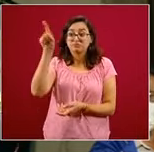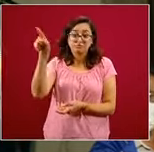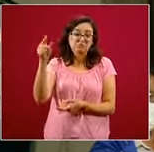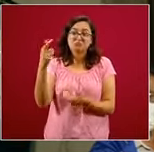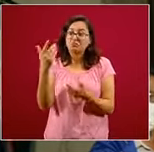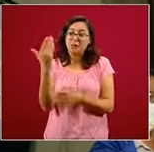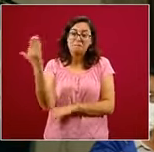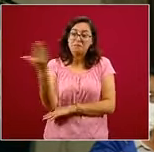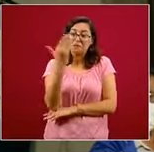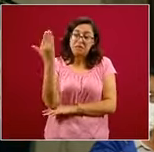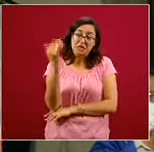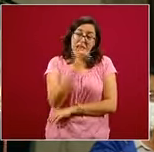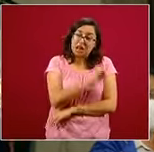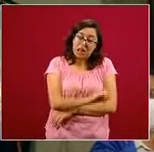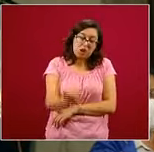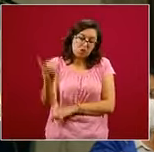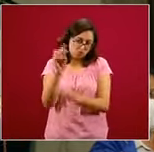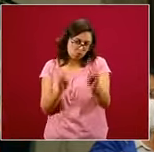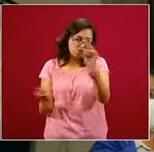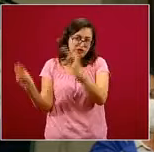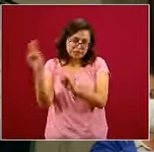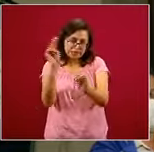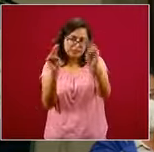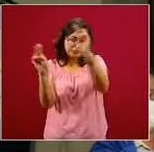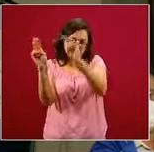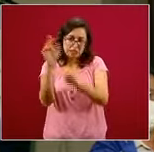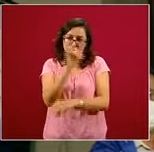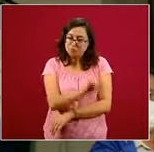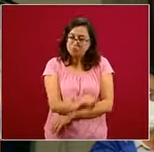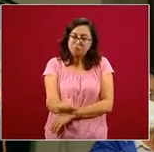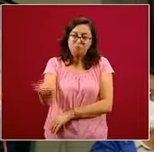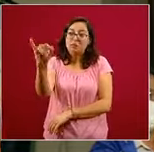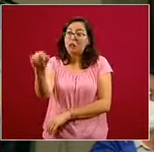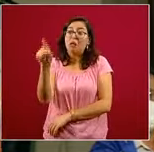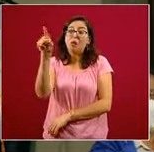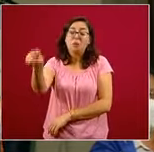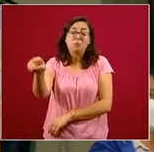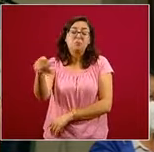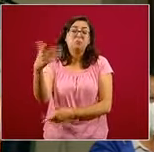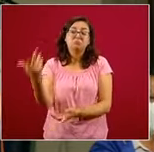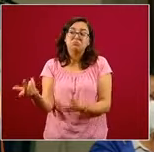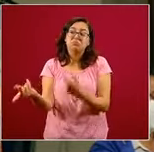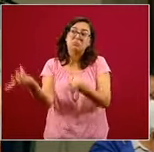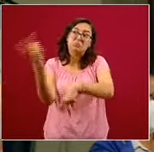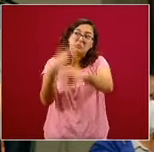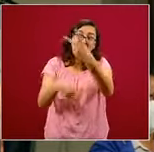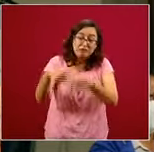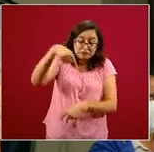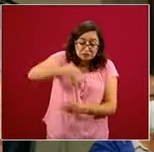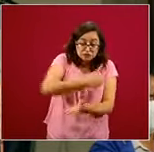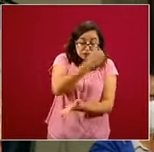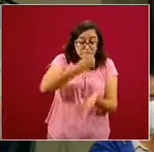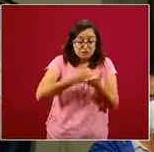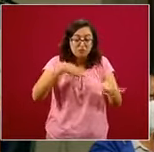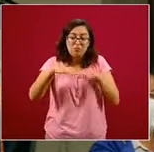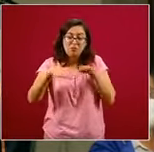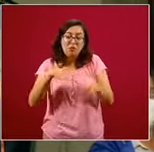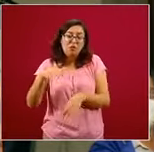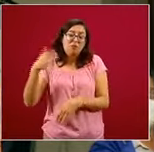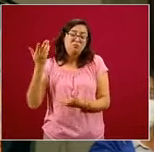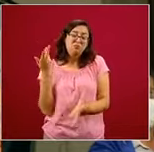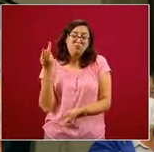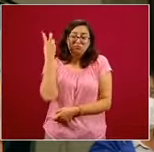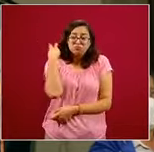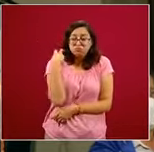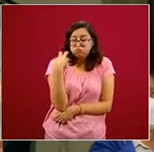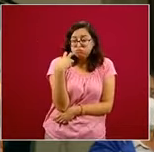porque Milpalta está en una zona elevada, con traslados muy largos. Encontramos un nivel de hacinamiento de los